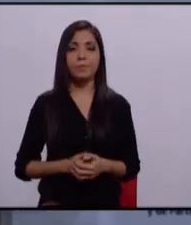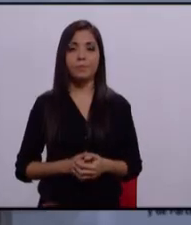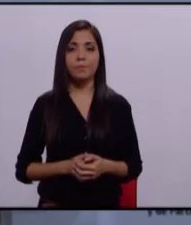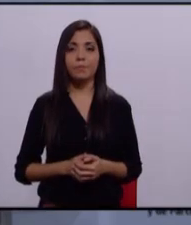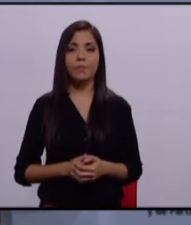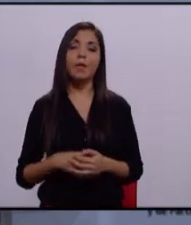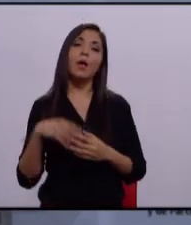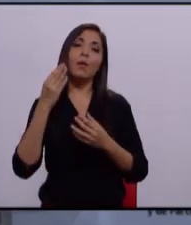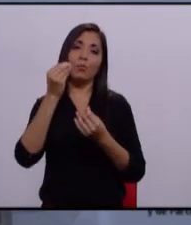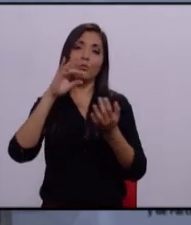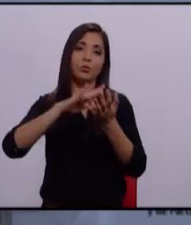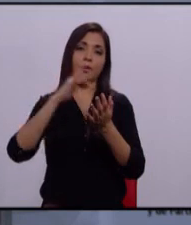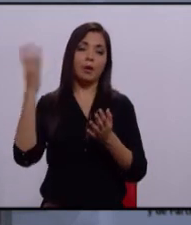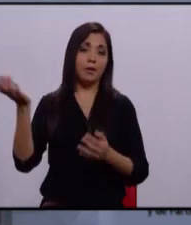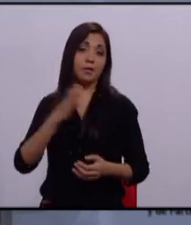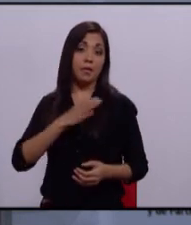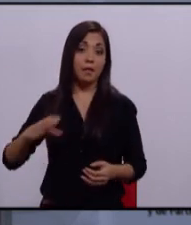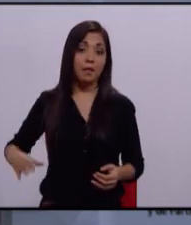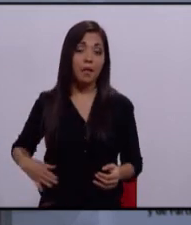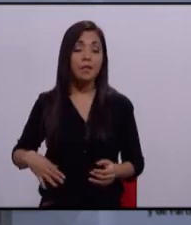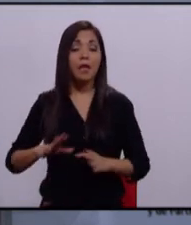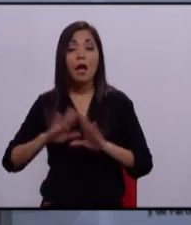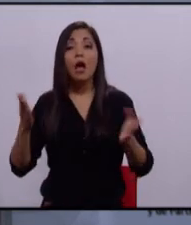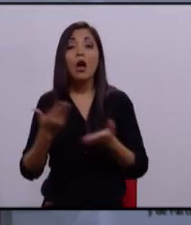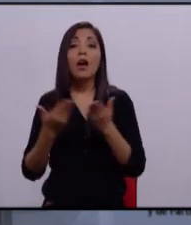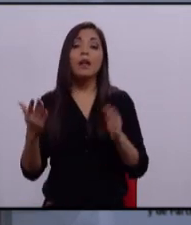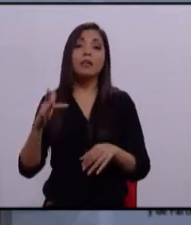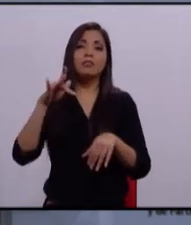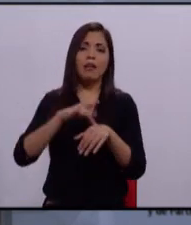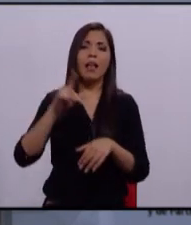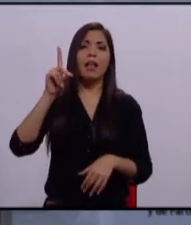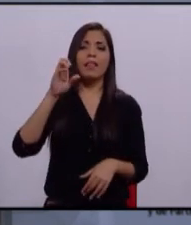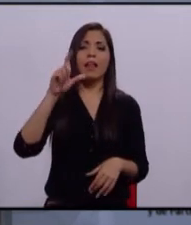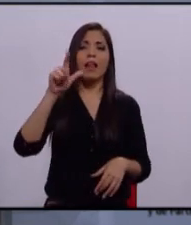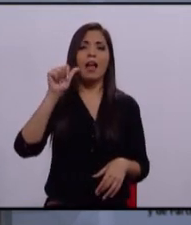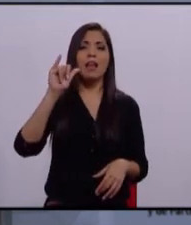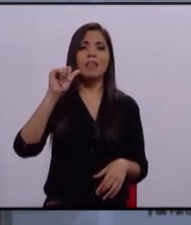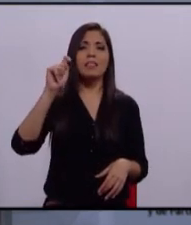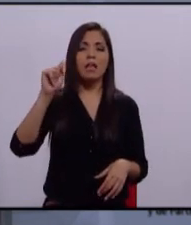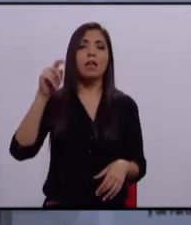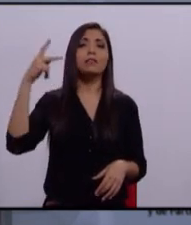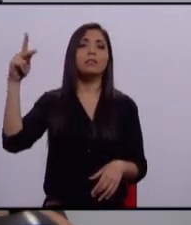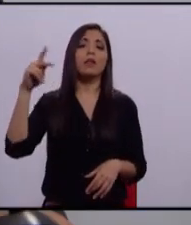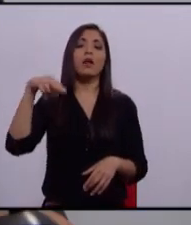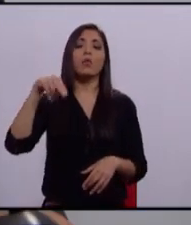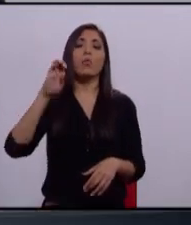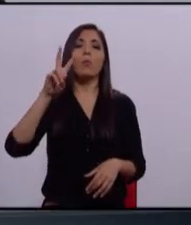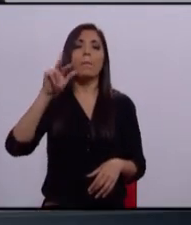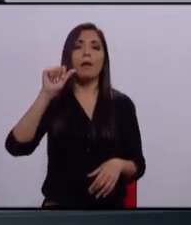Muchas gracias, candidato. Es el turno ahora de Laid Rodríguez, candidato de Nueva Alianza.